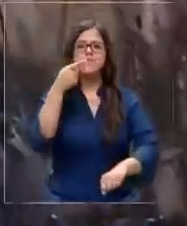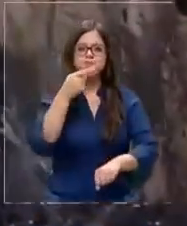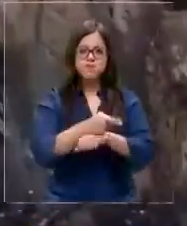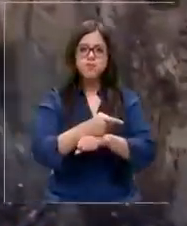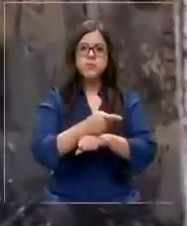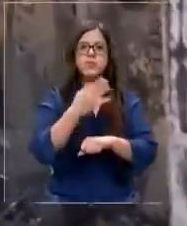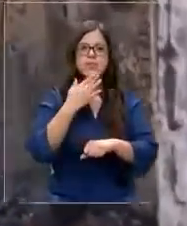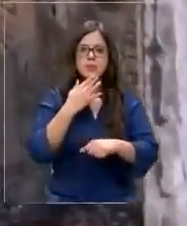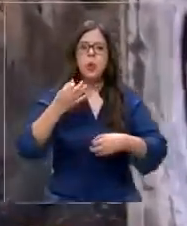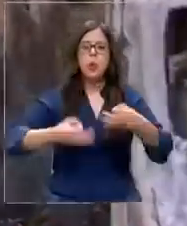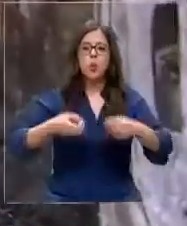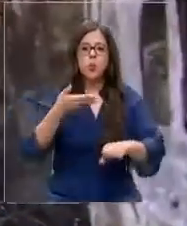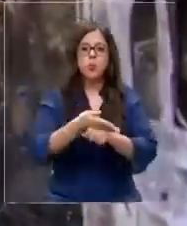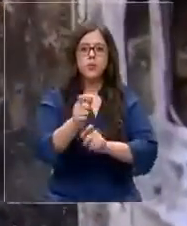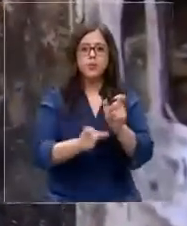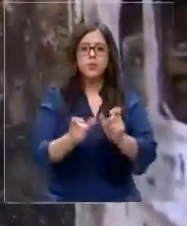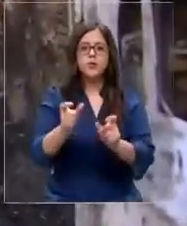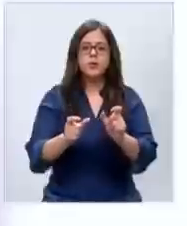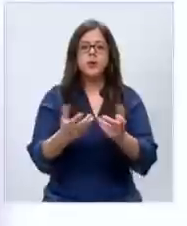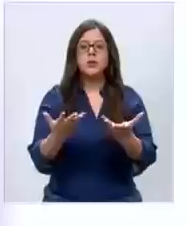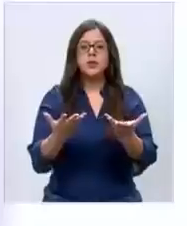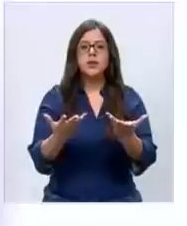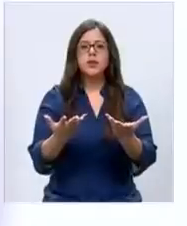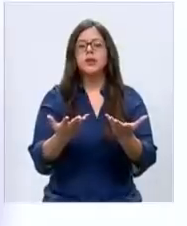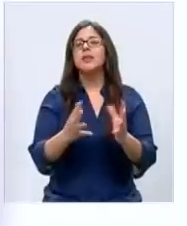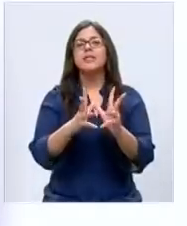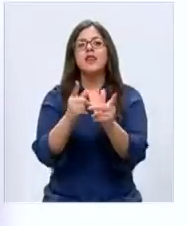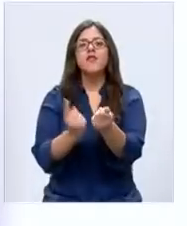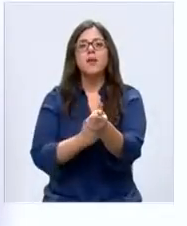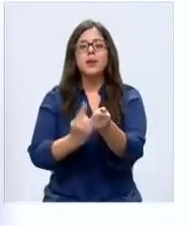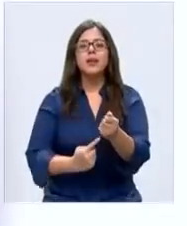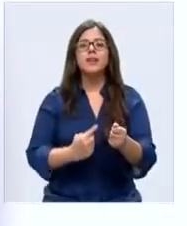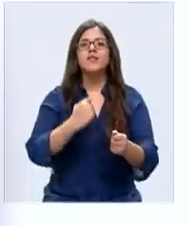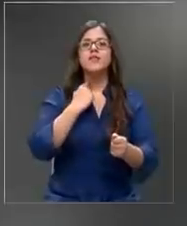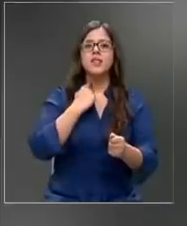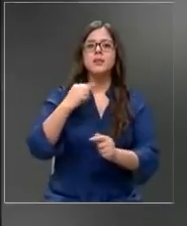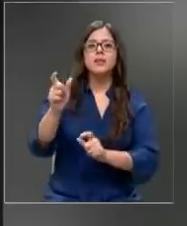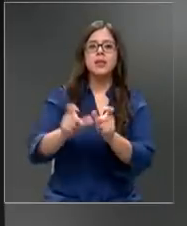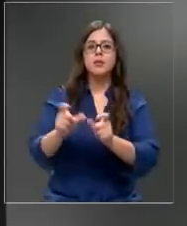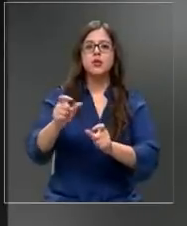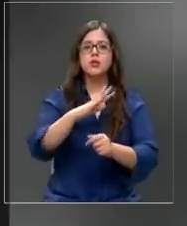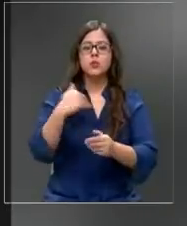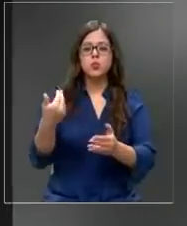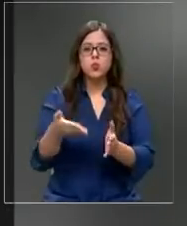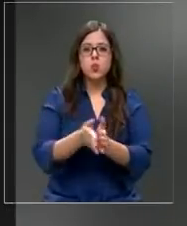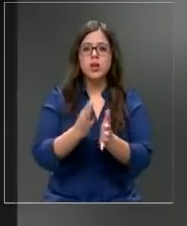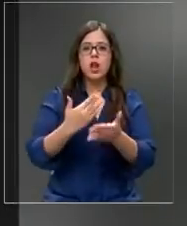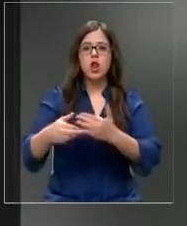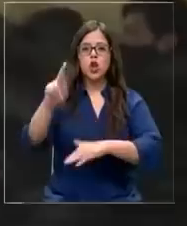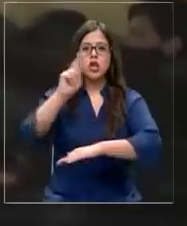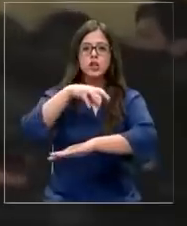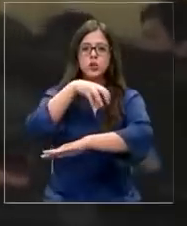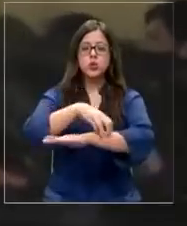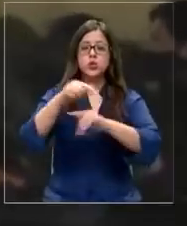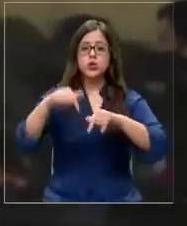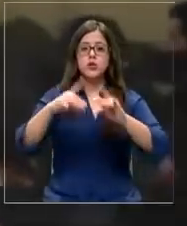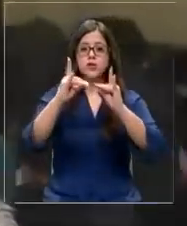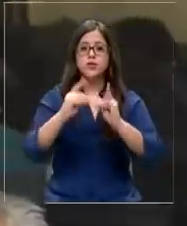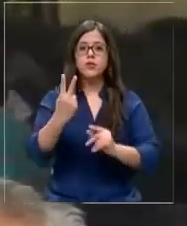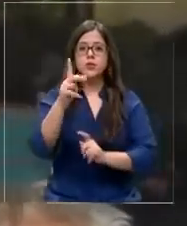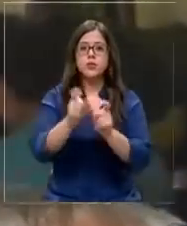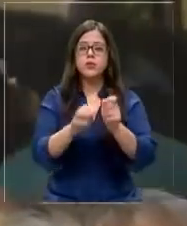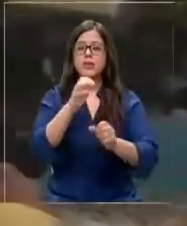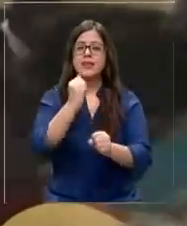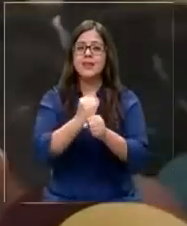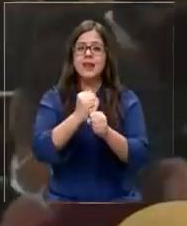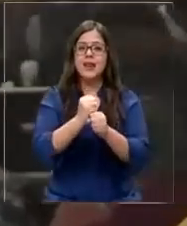justicia es lo que piden los familiares de las víctimas asesinadas por encapuchados en la macro zona sur del país. Hoy se llevaron a cabo el velorio de dos